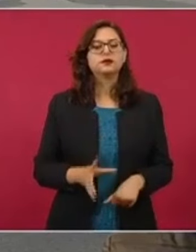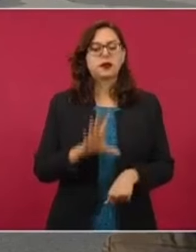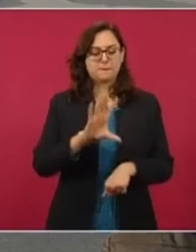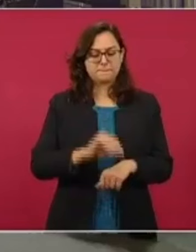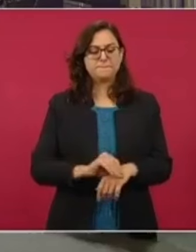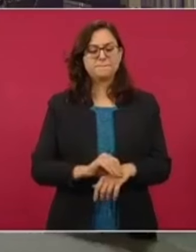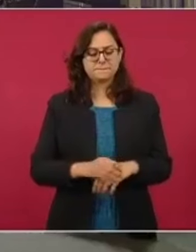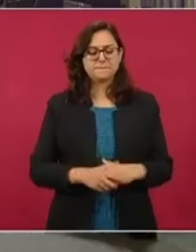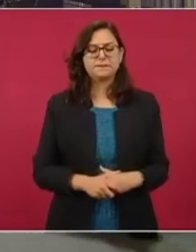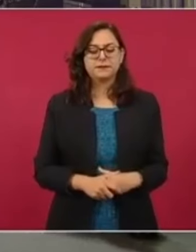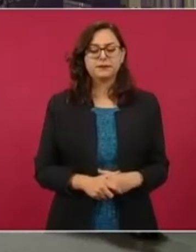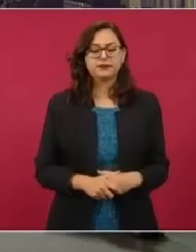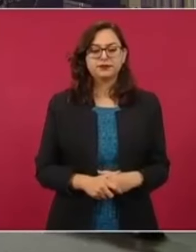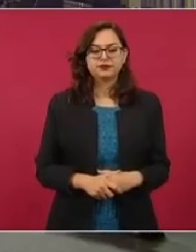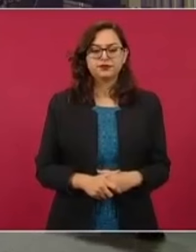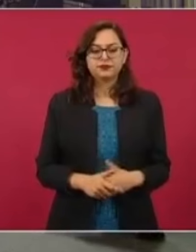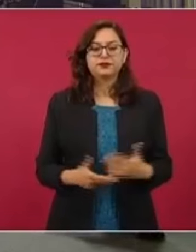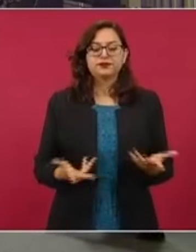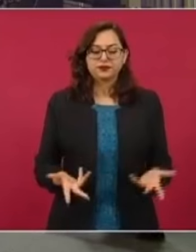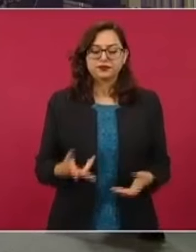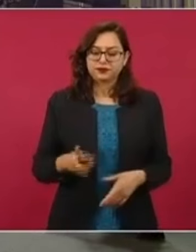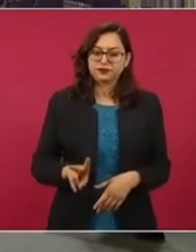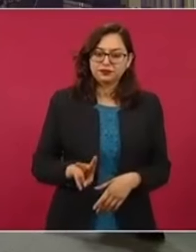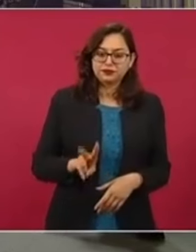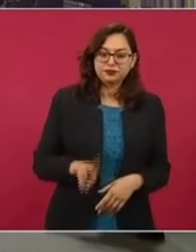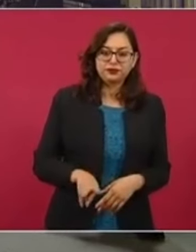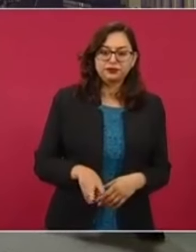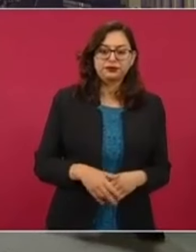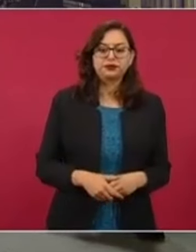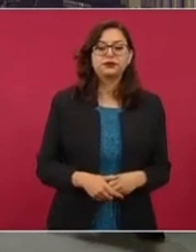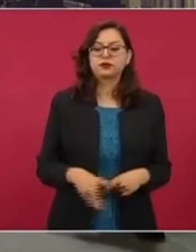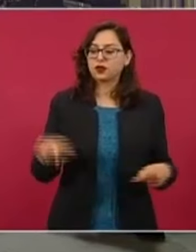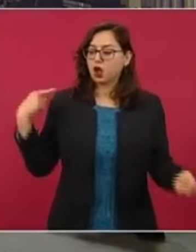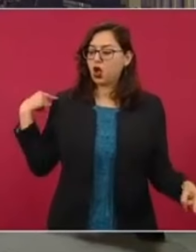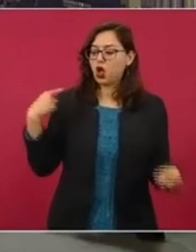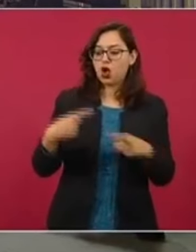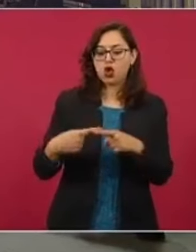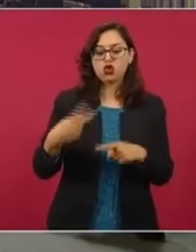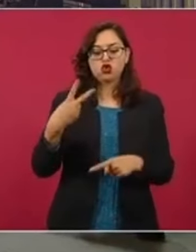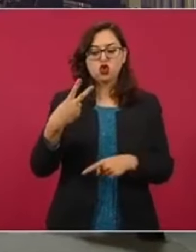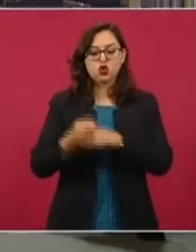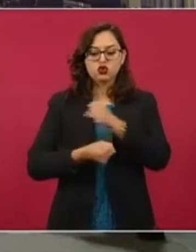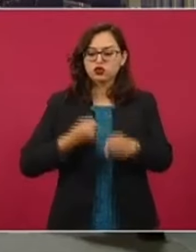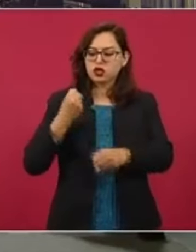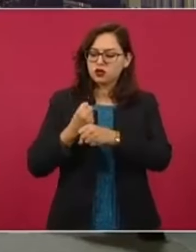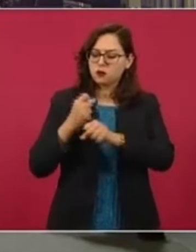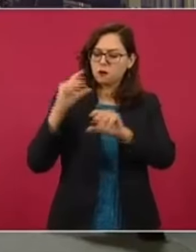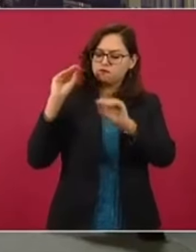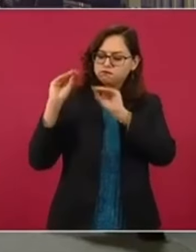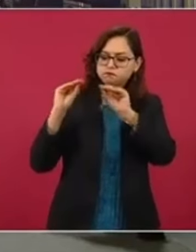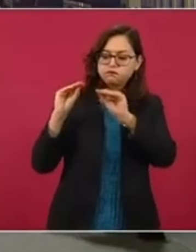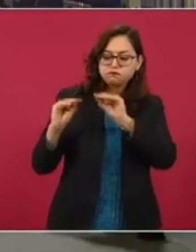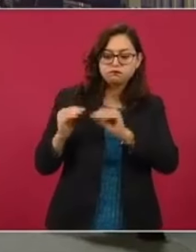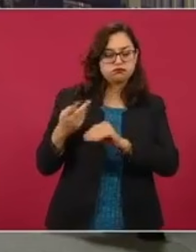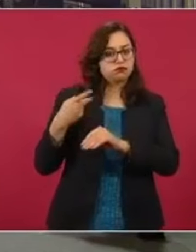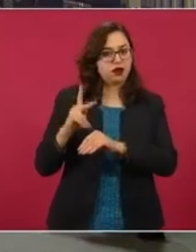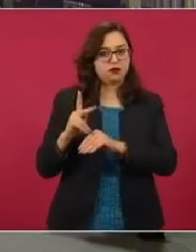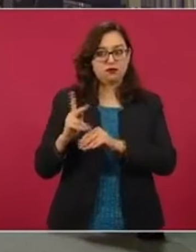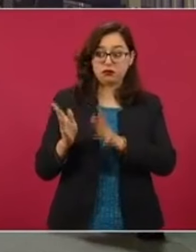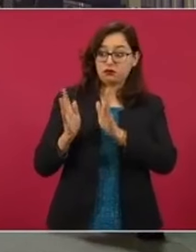Efectivamente, todo lo que se ha construido en estos más de dos años va ajustado a lo que va